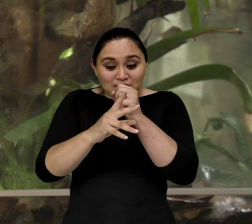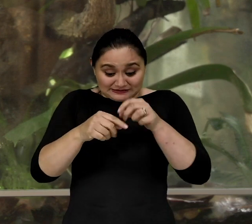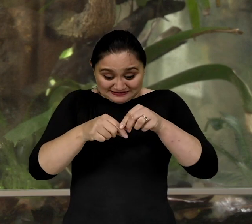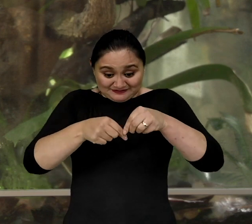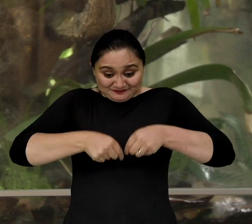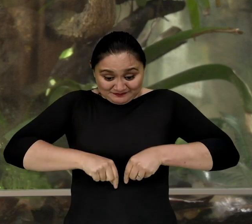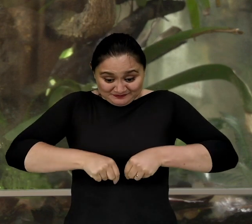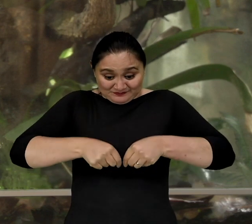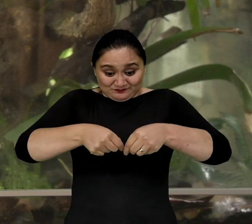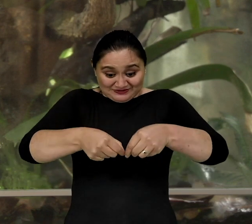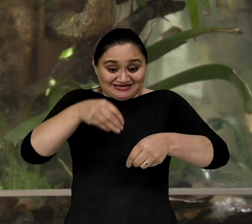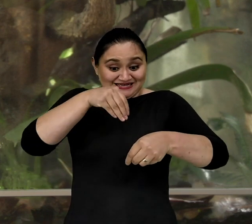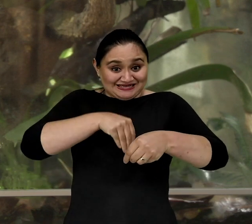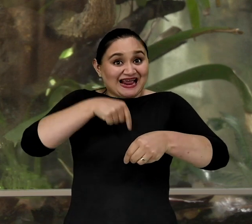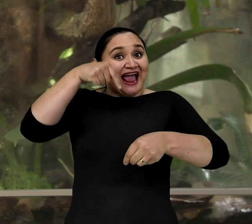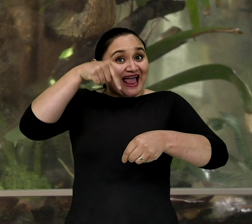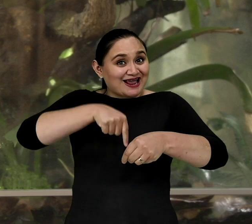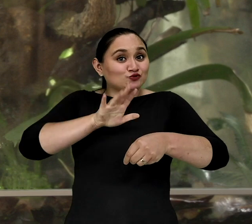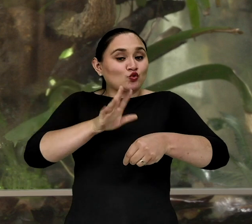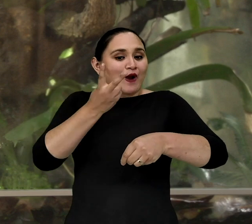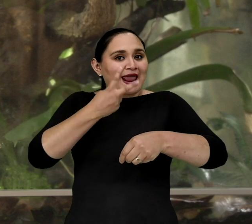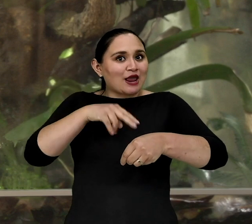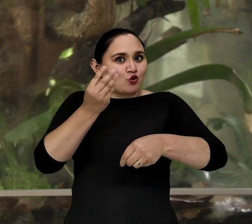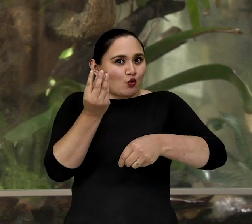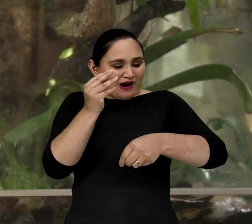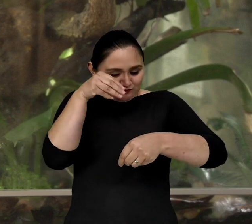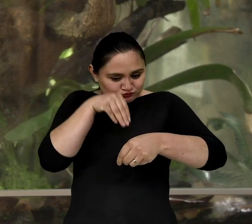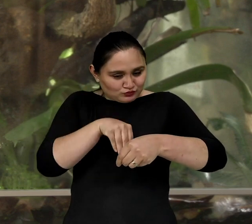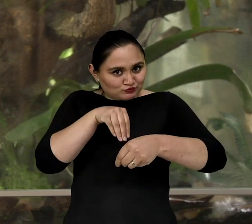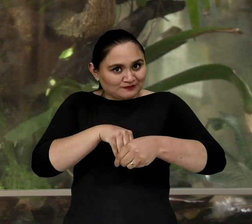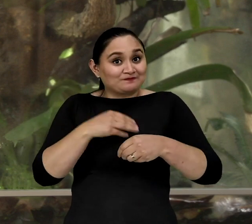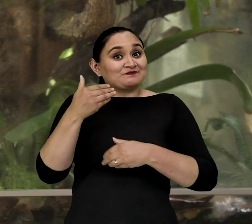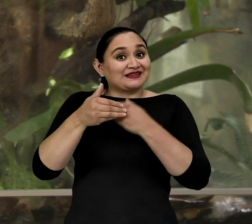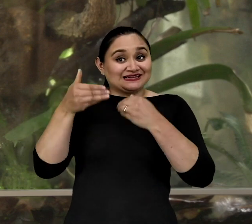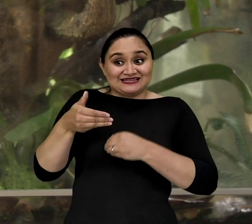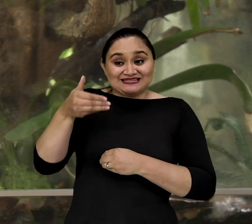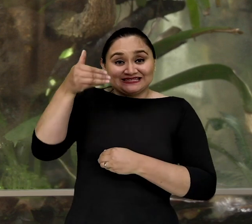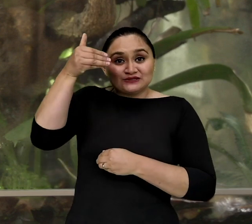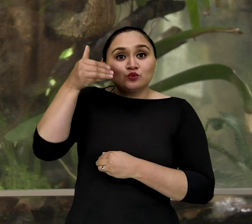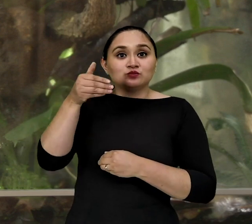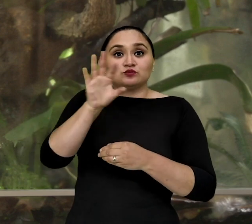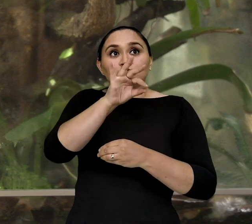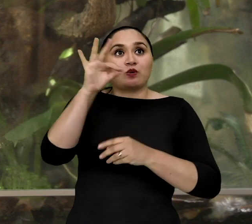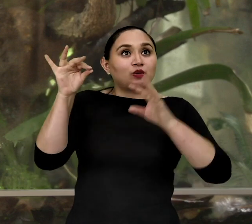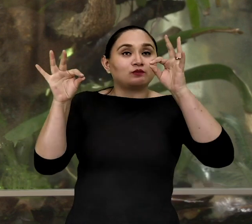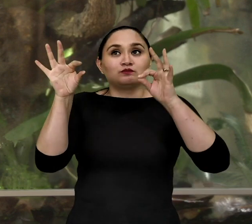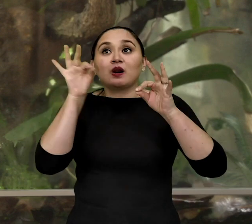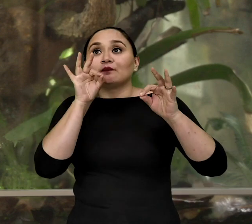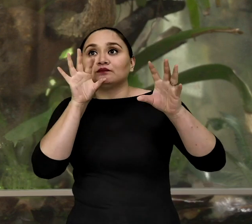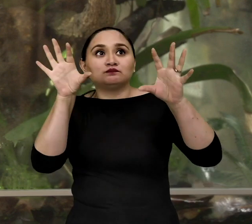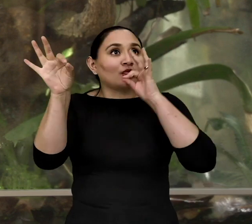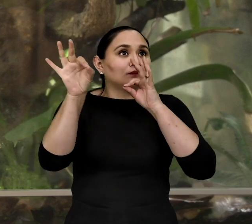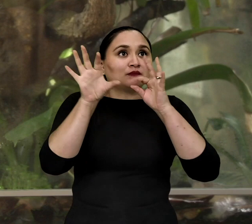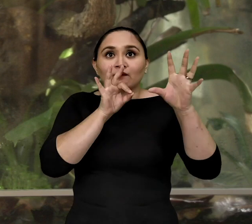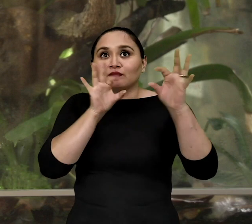guardan a sus crías ¡Ay, hermoso! Otro, cuando son grandes, cazan con su lengua pegajosa